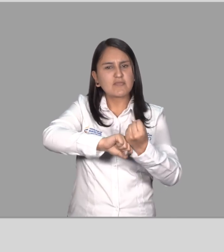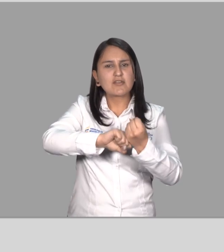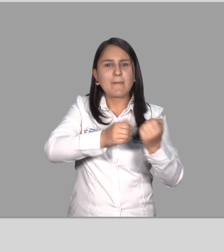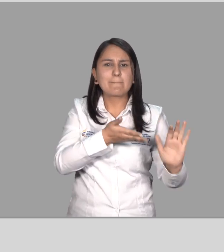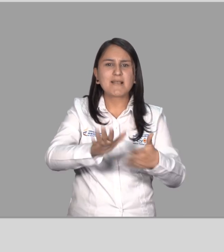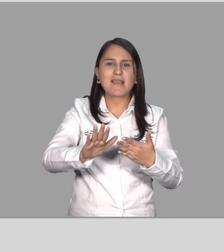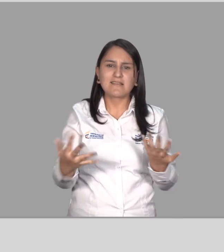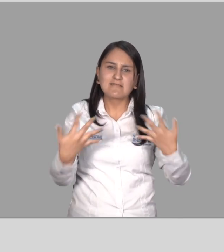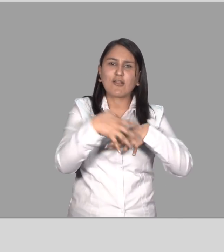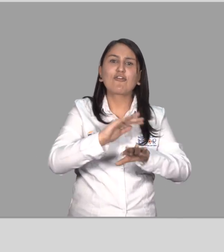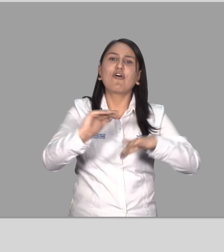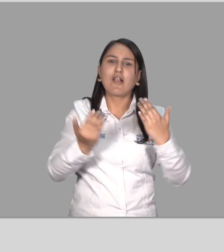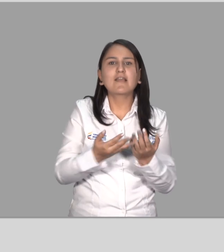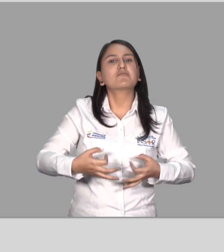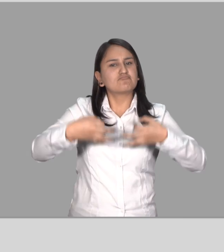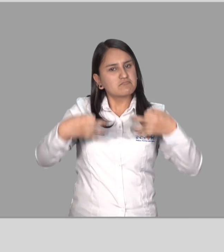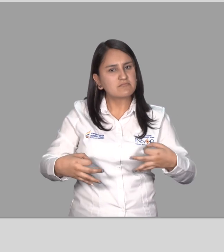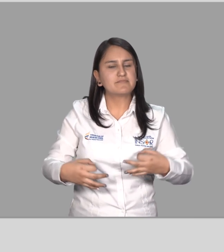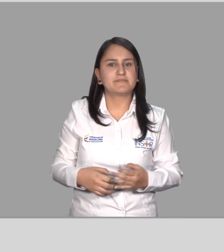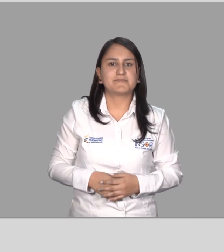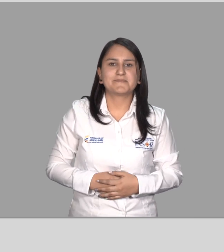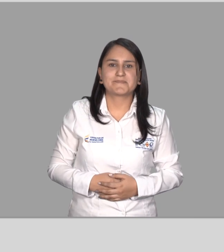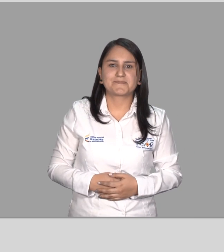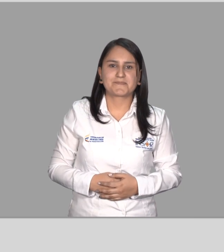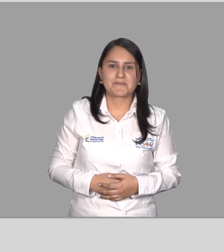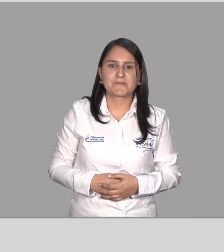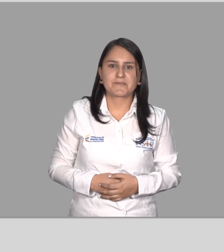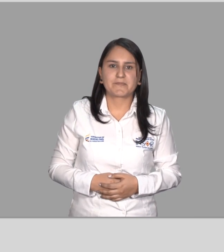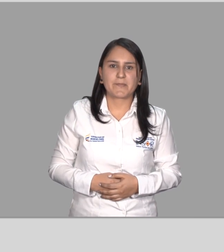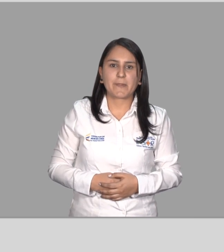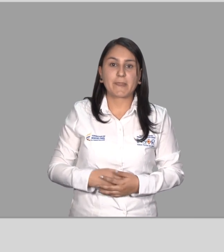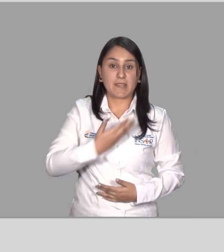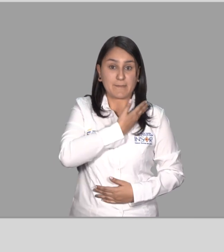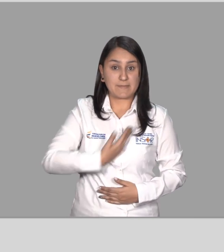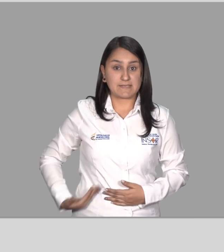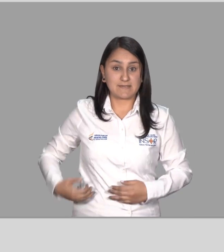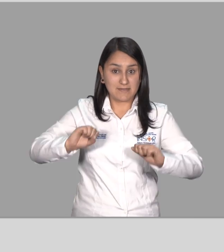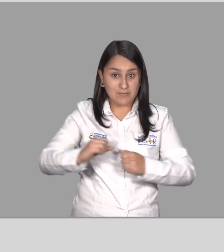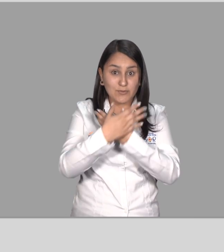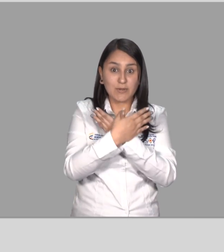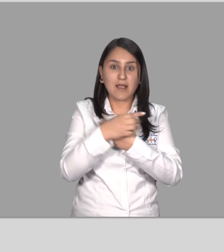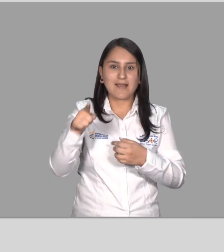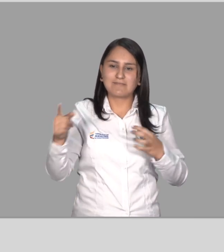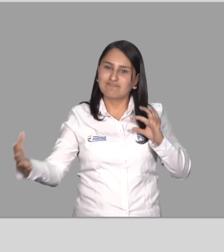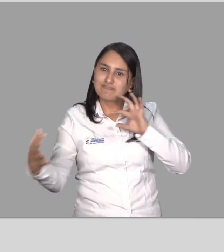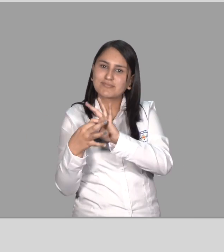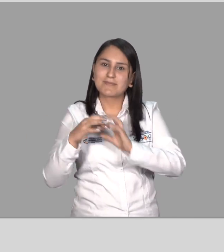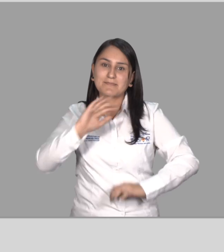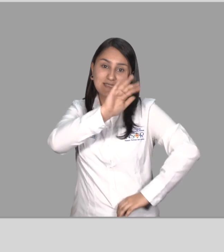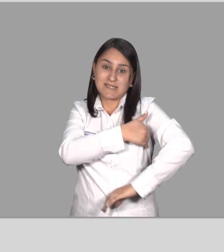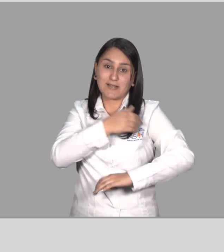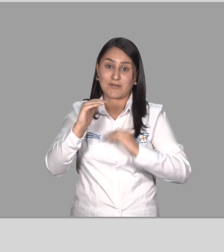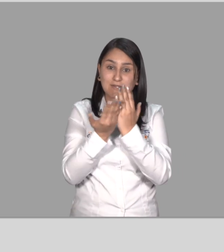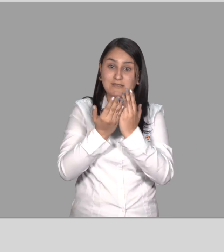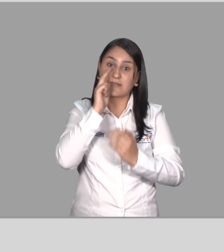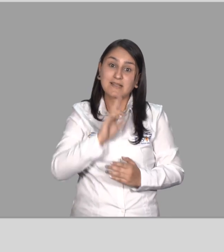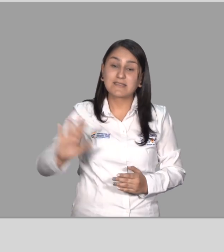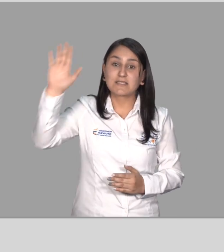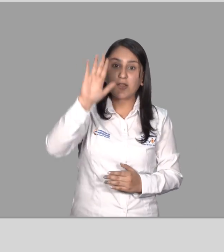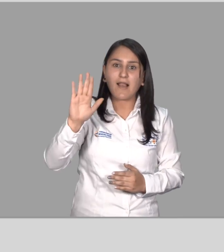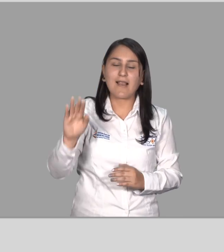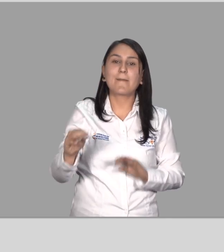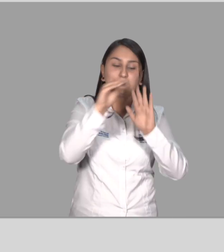Por intermedio del Ministerio de Educación Nacional Programa Colombia Bilingüe Premió a nuestra institución Con la